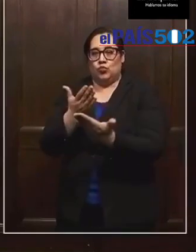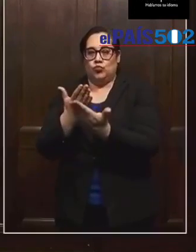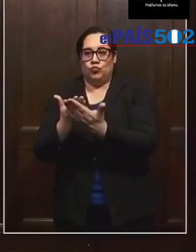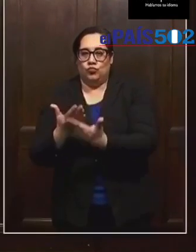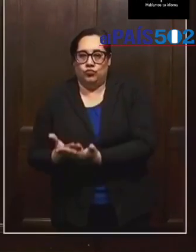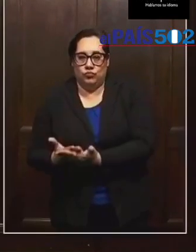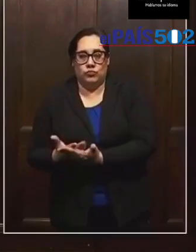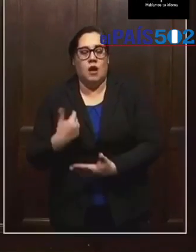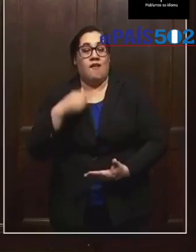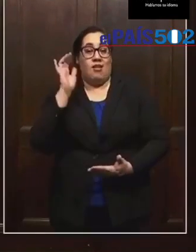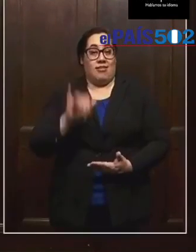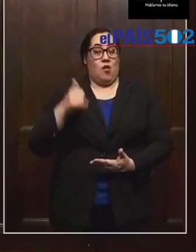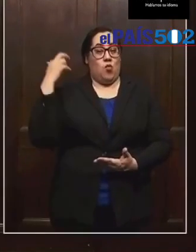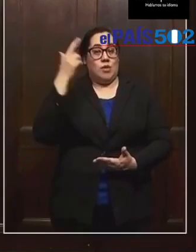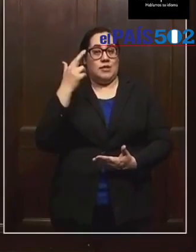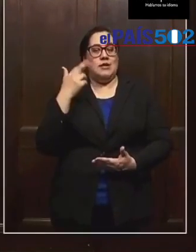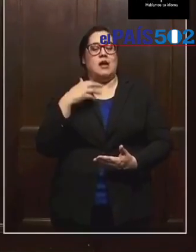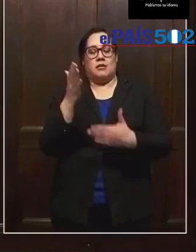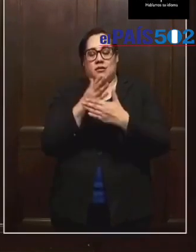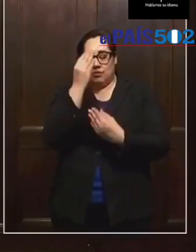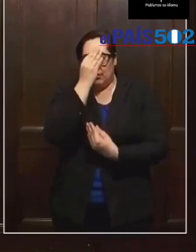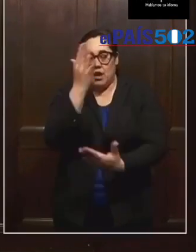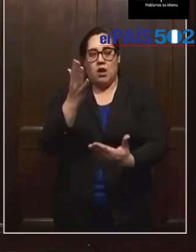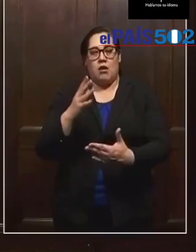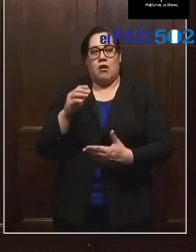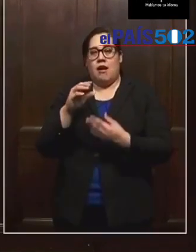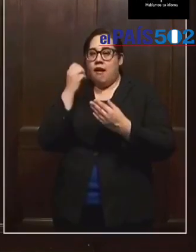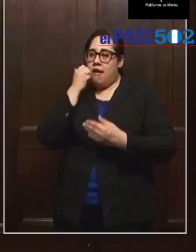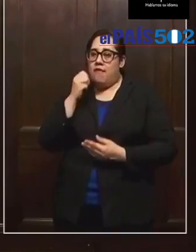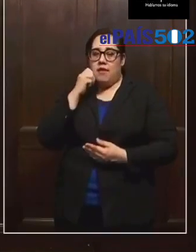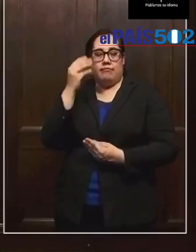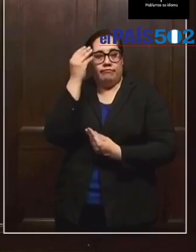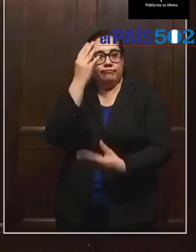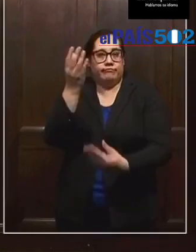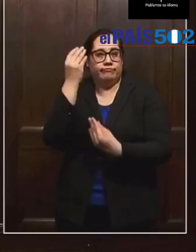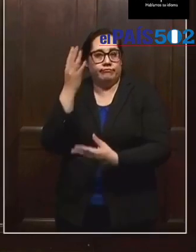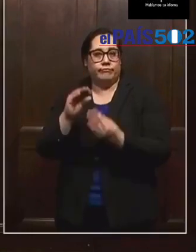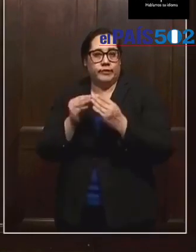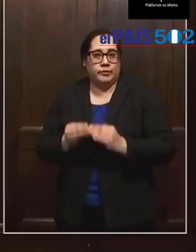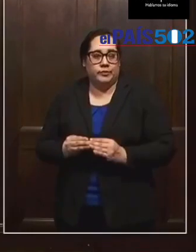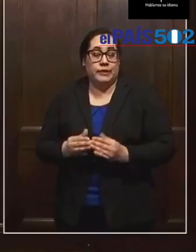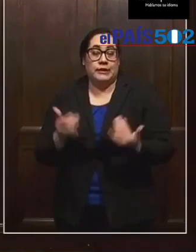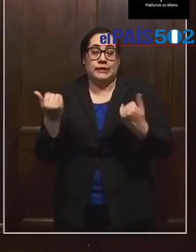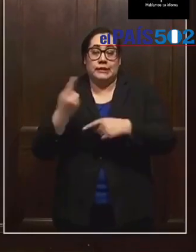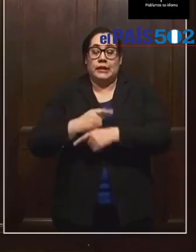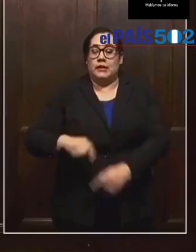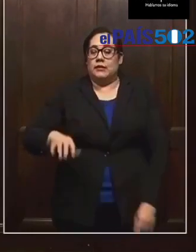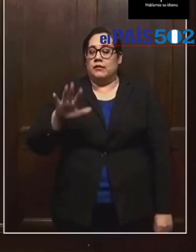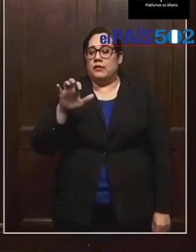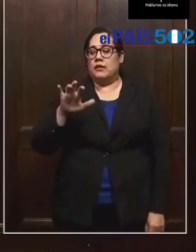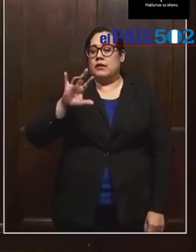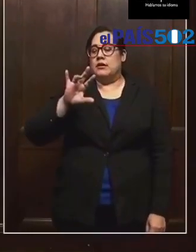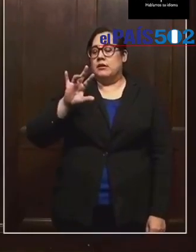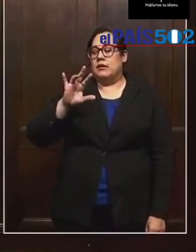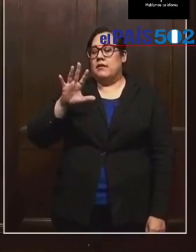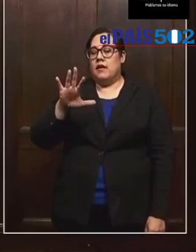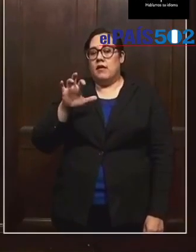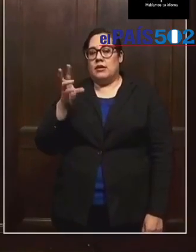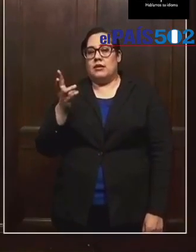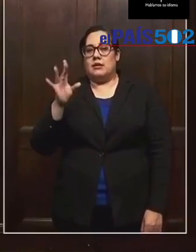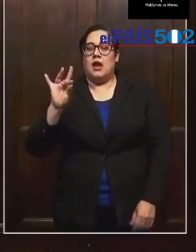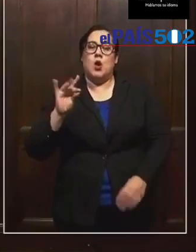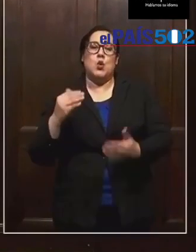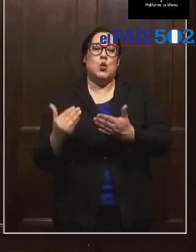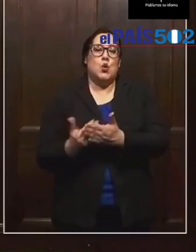eso les comparto los datos de cada día. Hoy hubieron 568 nuevos casos